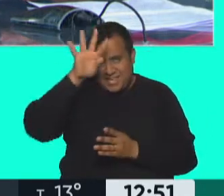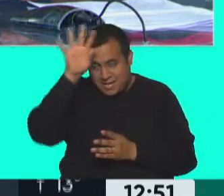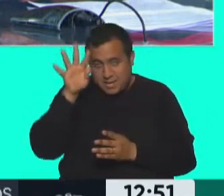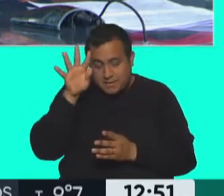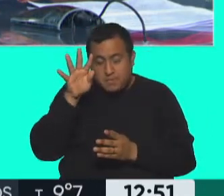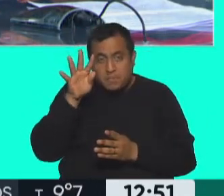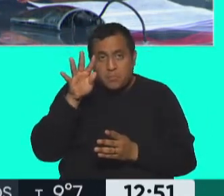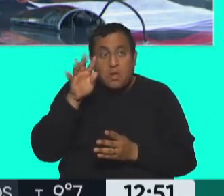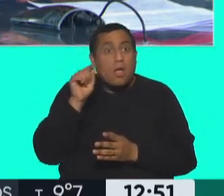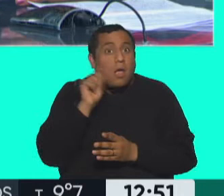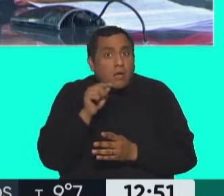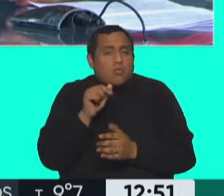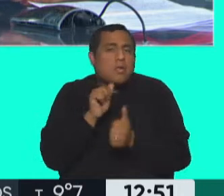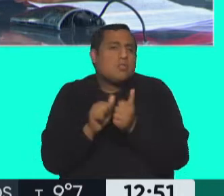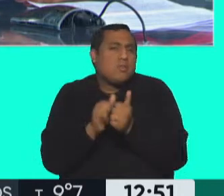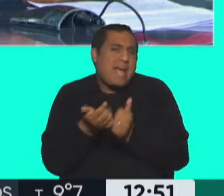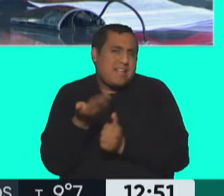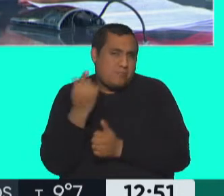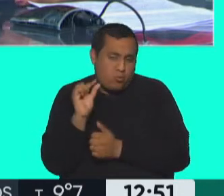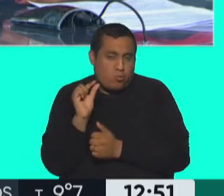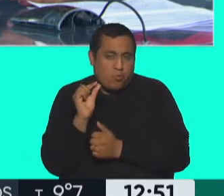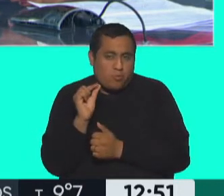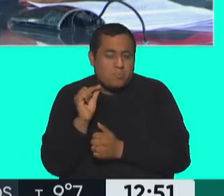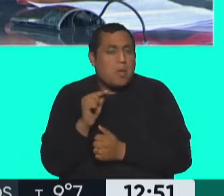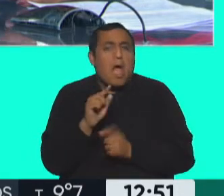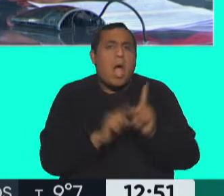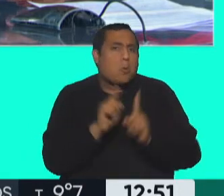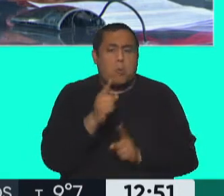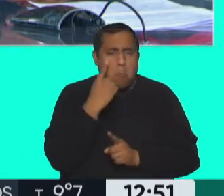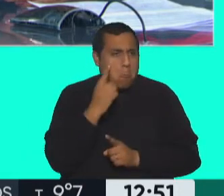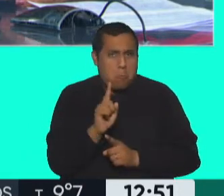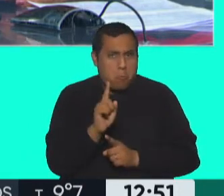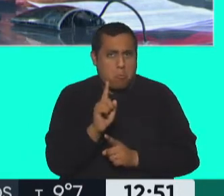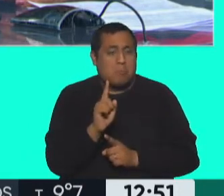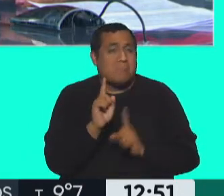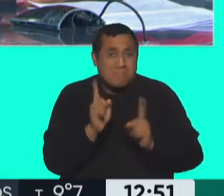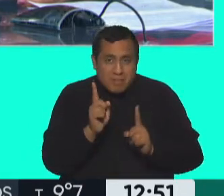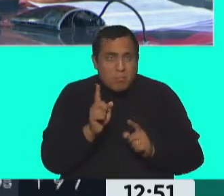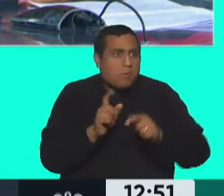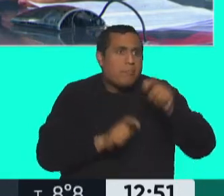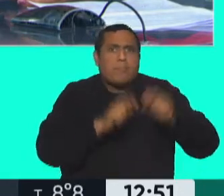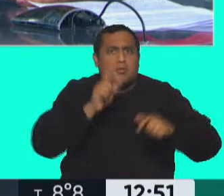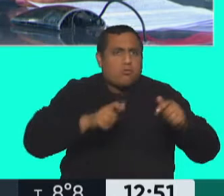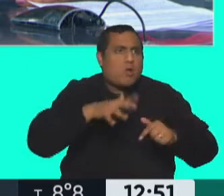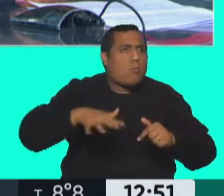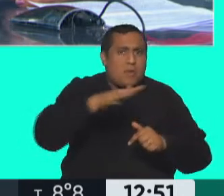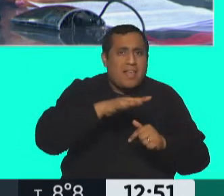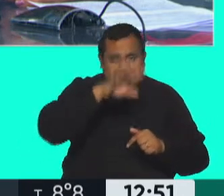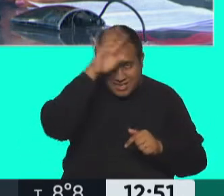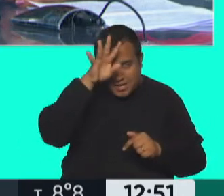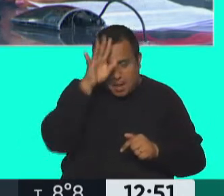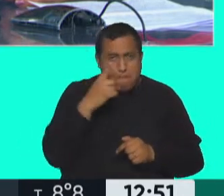es una parte de la historia reciente del movimiento que es bastante desconocida, incluso por los hermanos, hermanas de las comunidades indígenas.